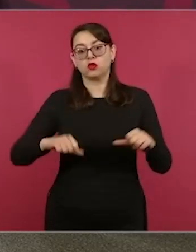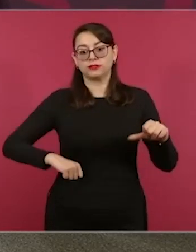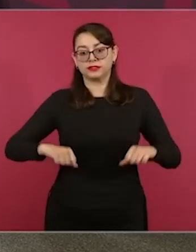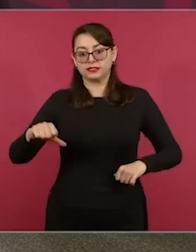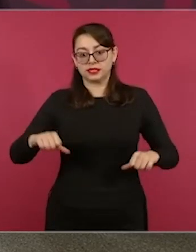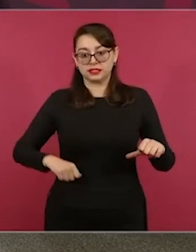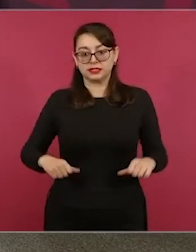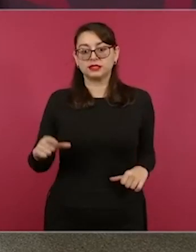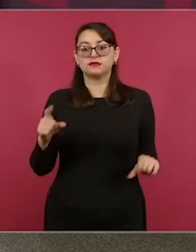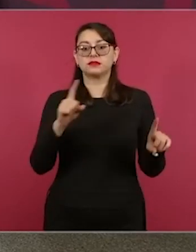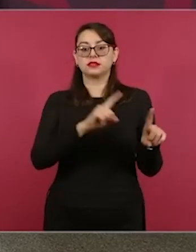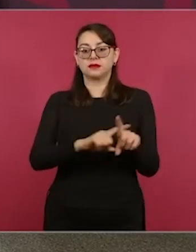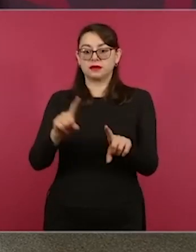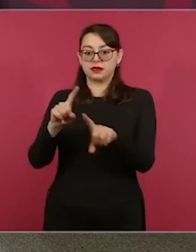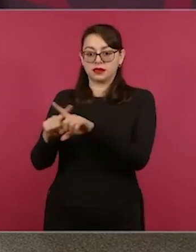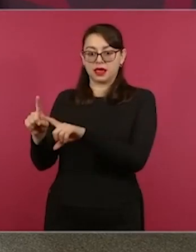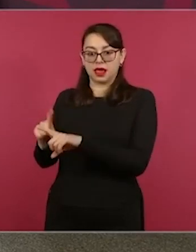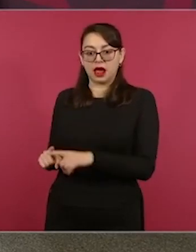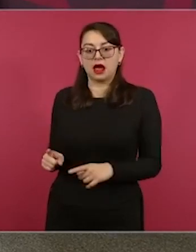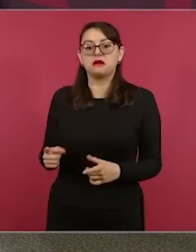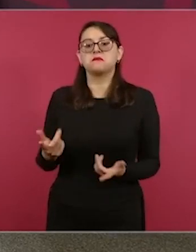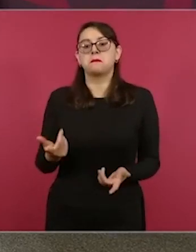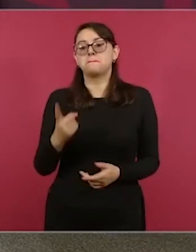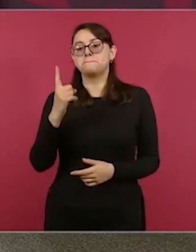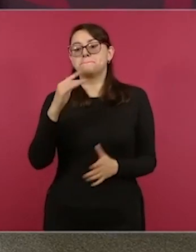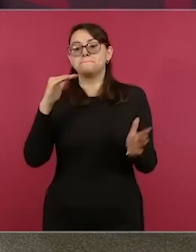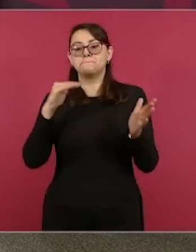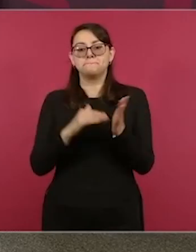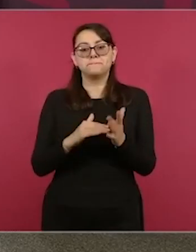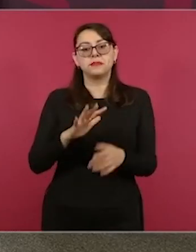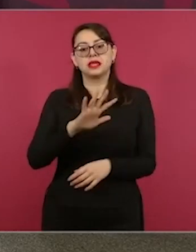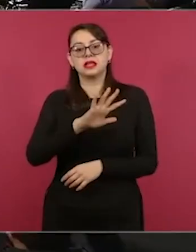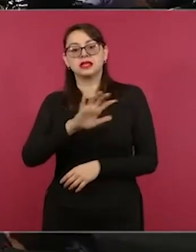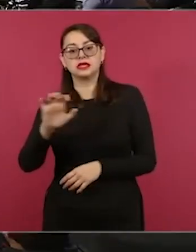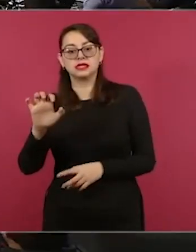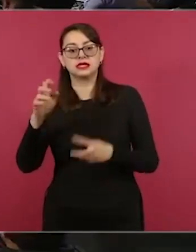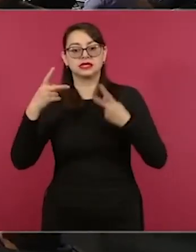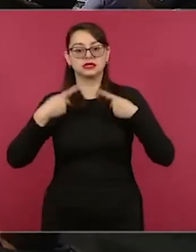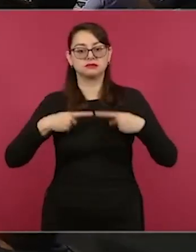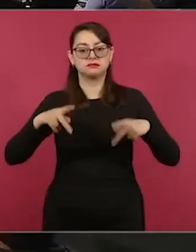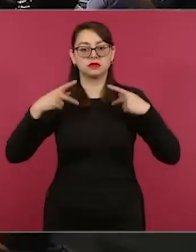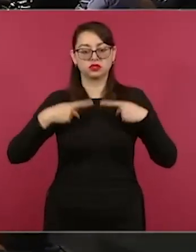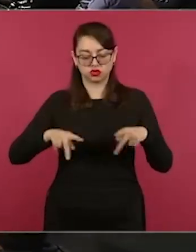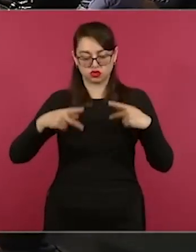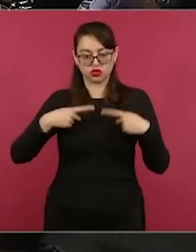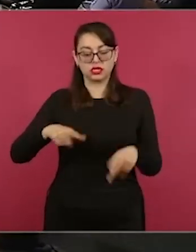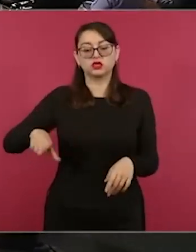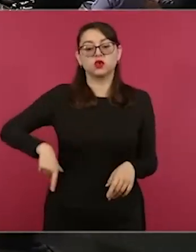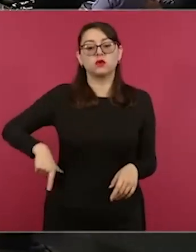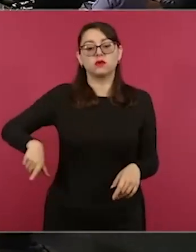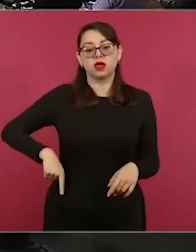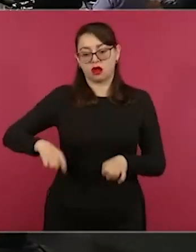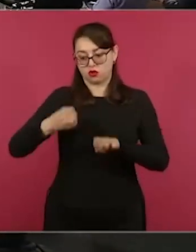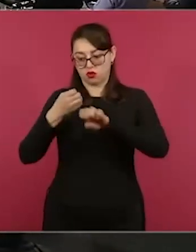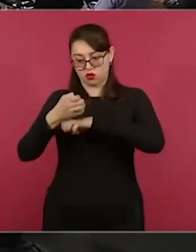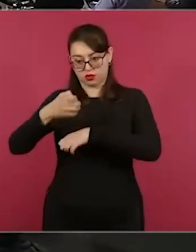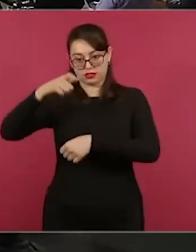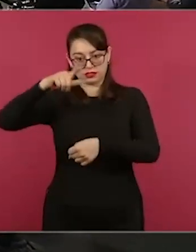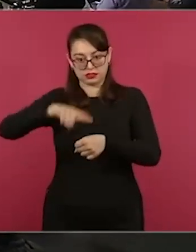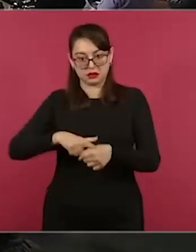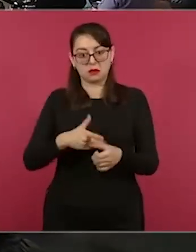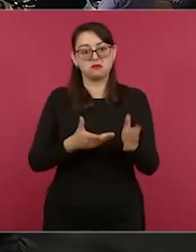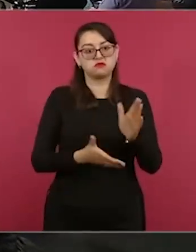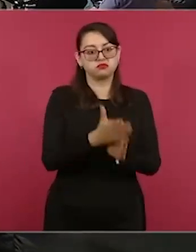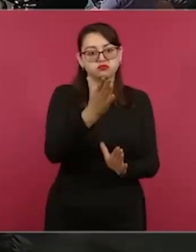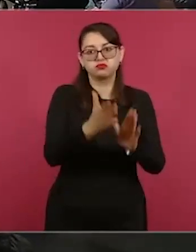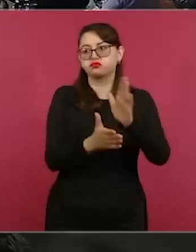Estado, tenemos un despliegue de más de 1.500 personas realizando diferentes actividades, entre las que destacan la